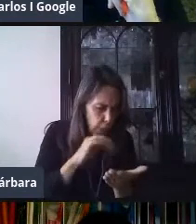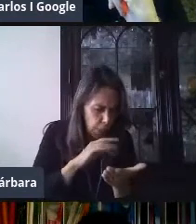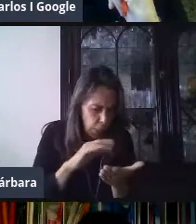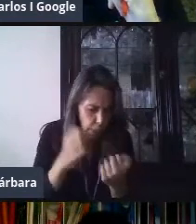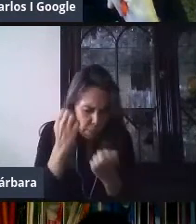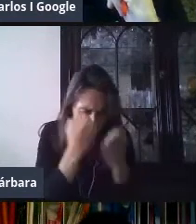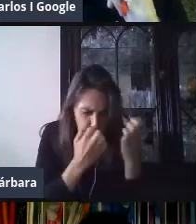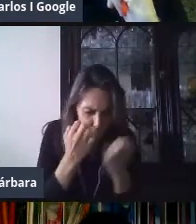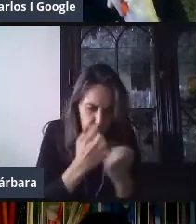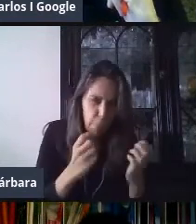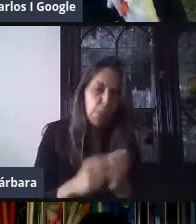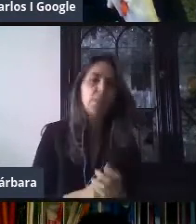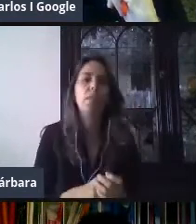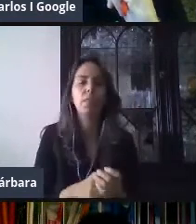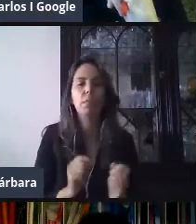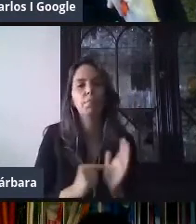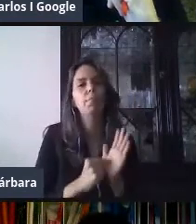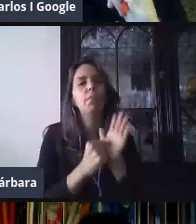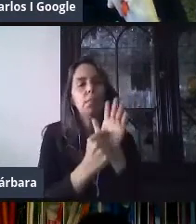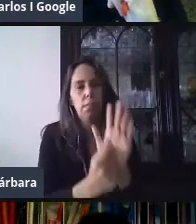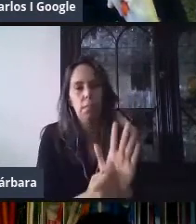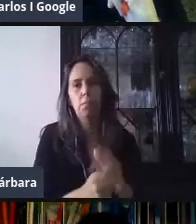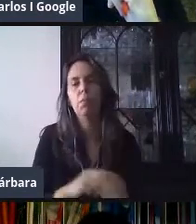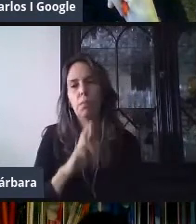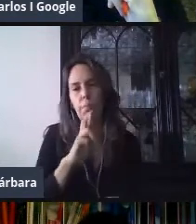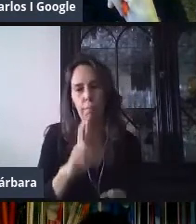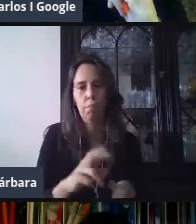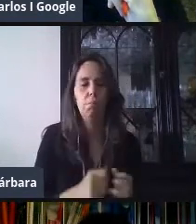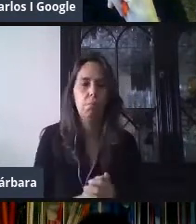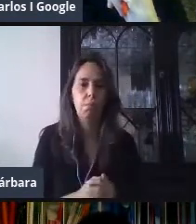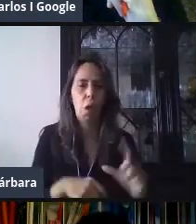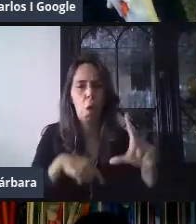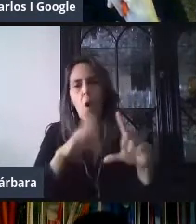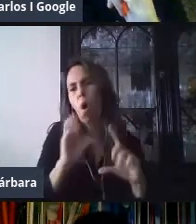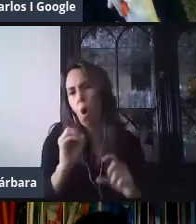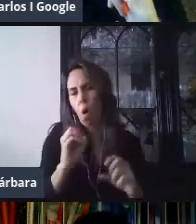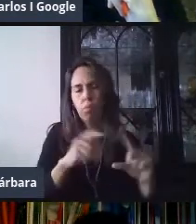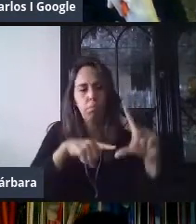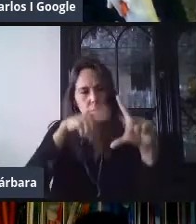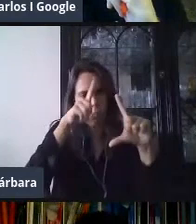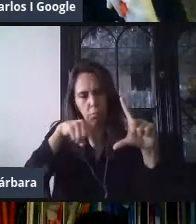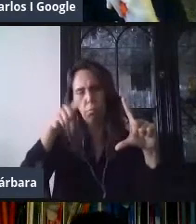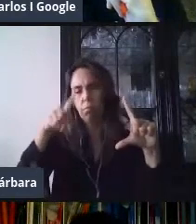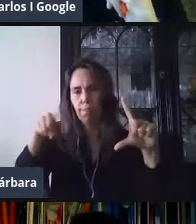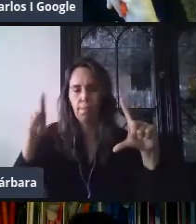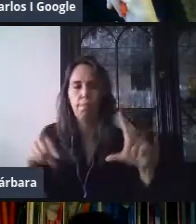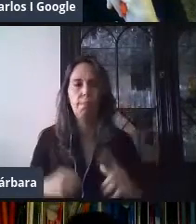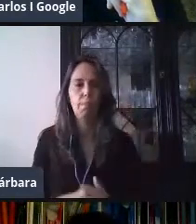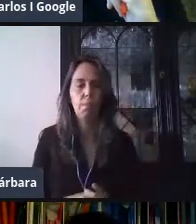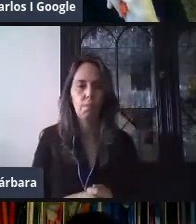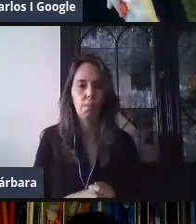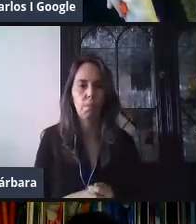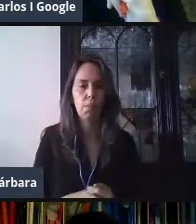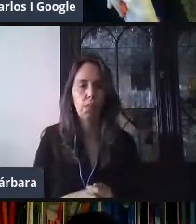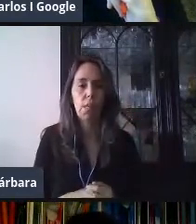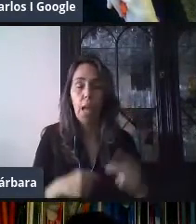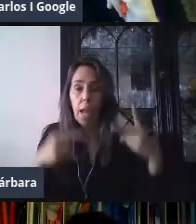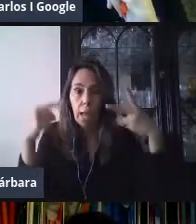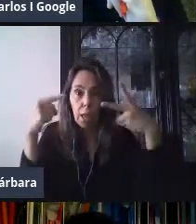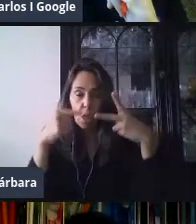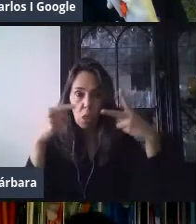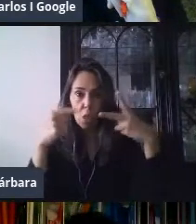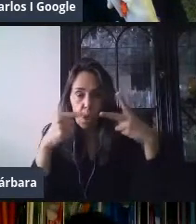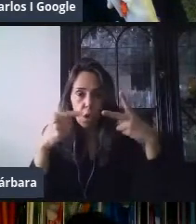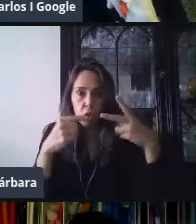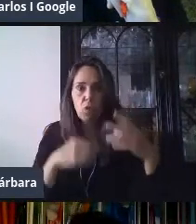hacer el reporte, pues, de todo lo que tenemos que reportar durante esta época. Después, una vez que ya creamos nuestro formulario,